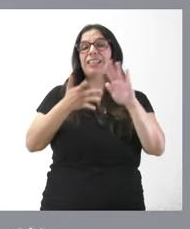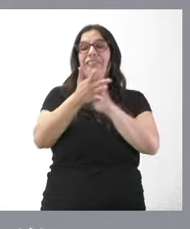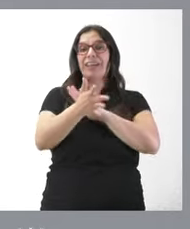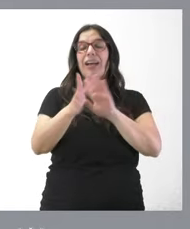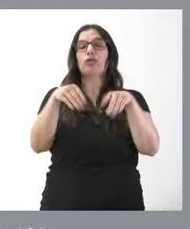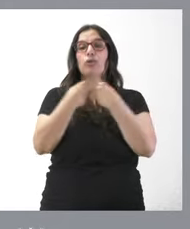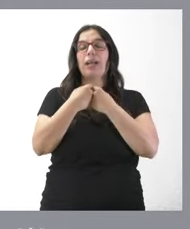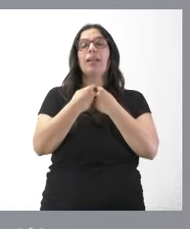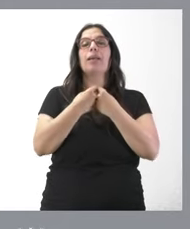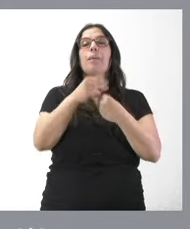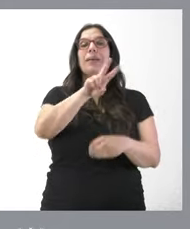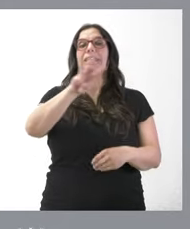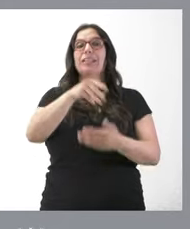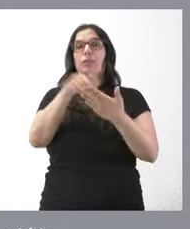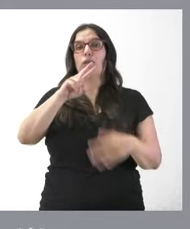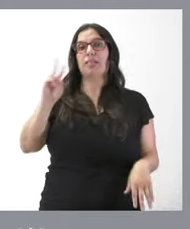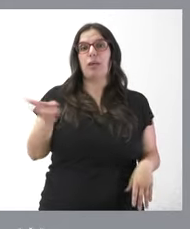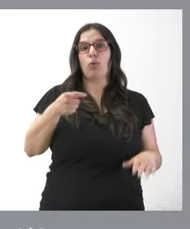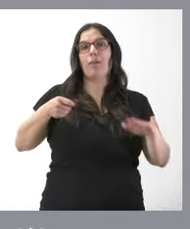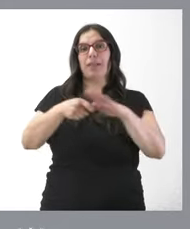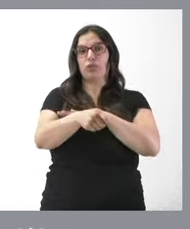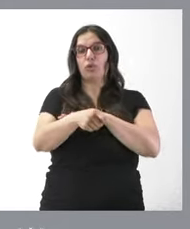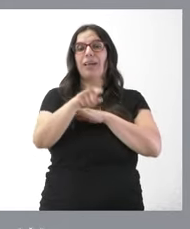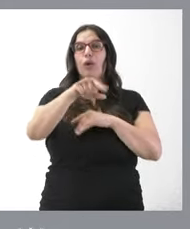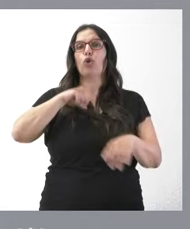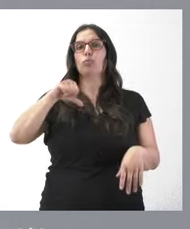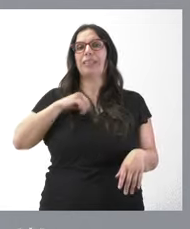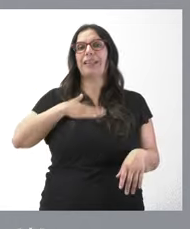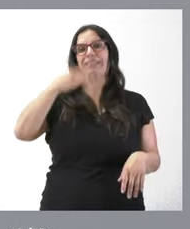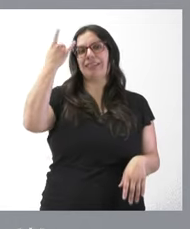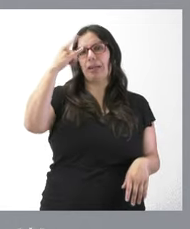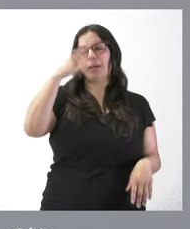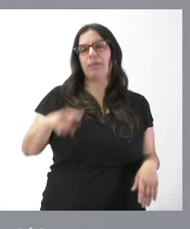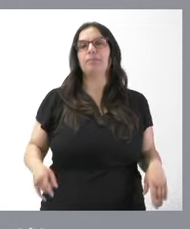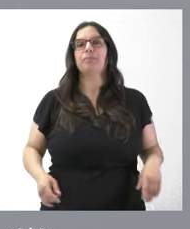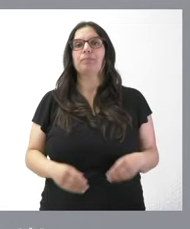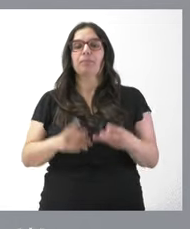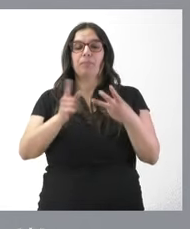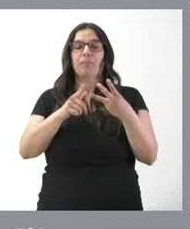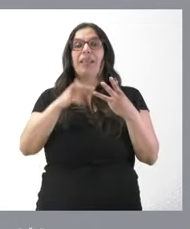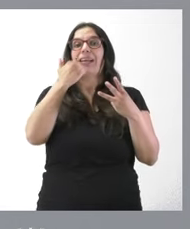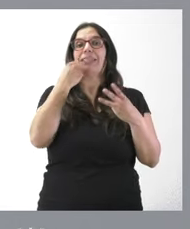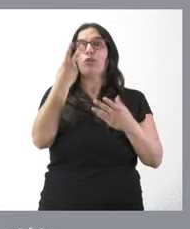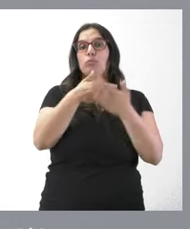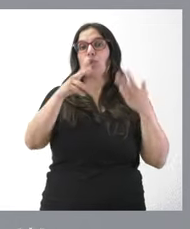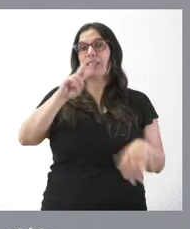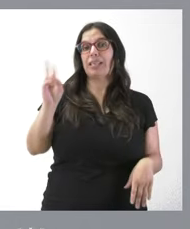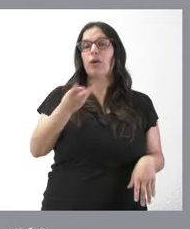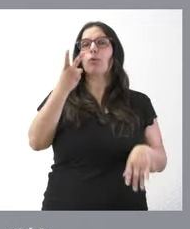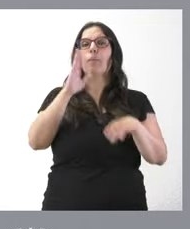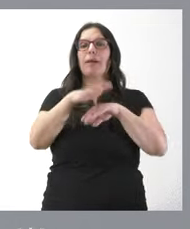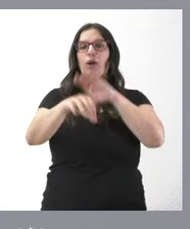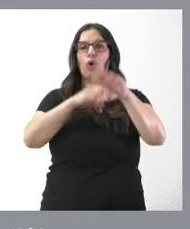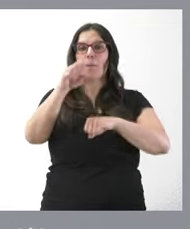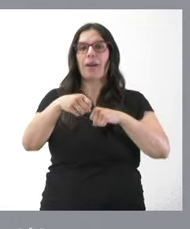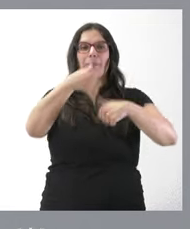23 millones de euros de inversión en el hospital de Salamanca. Casi dos millones de euros para suministro de